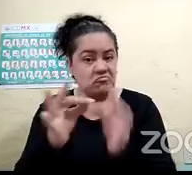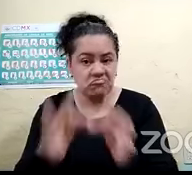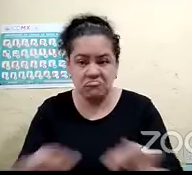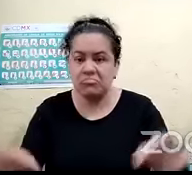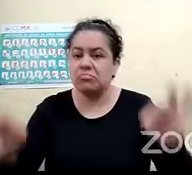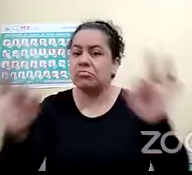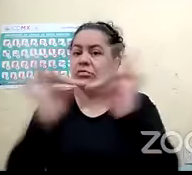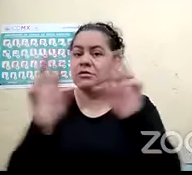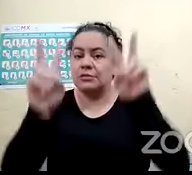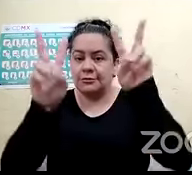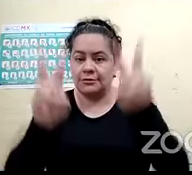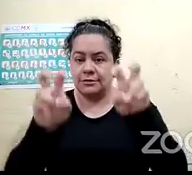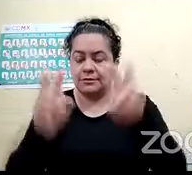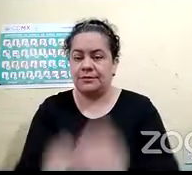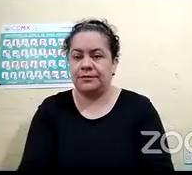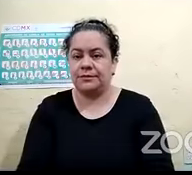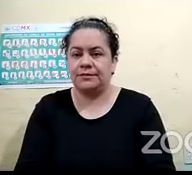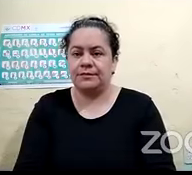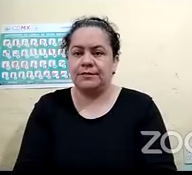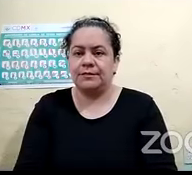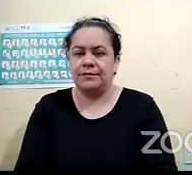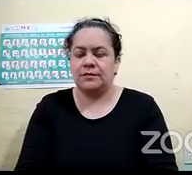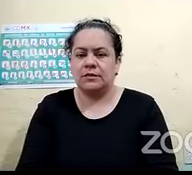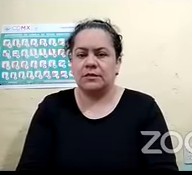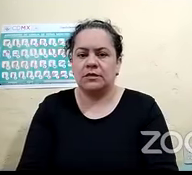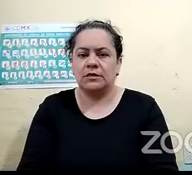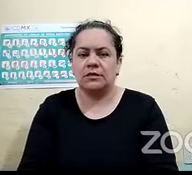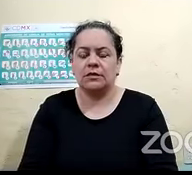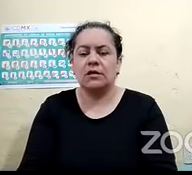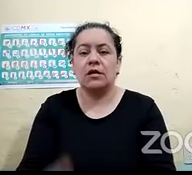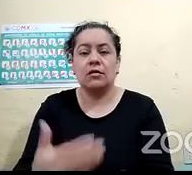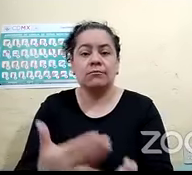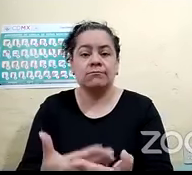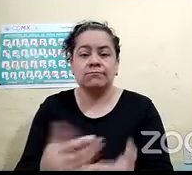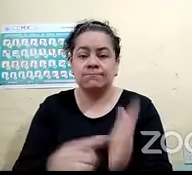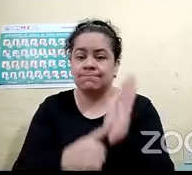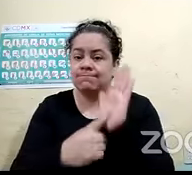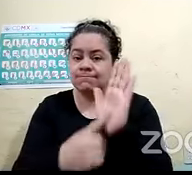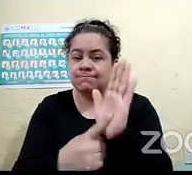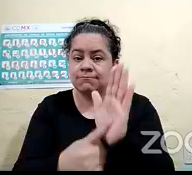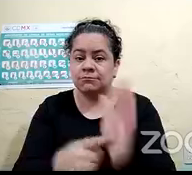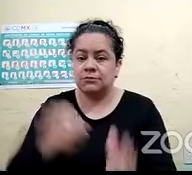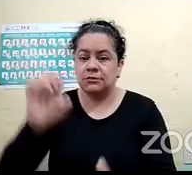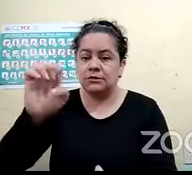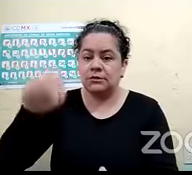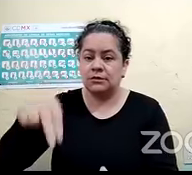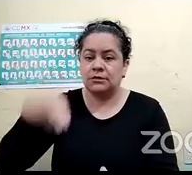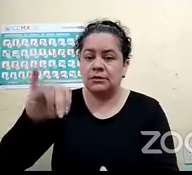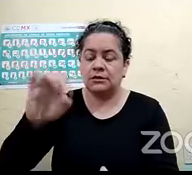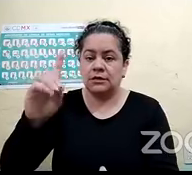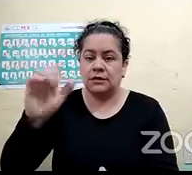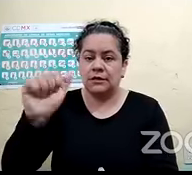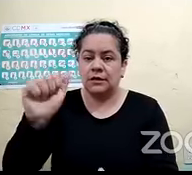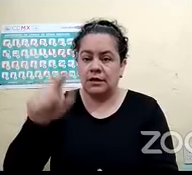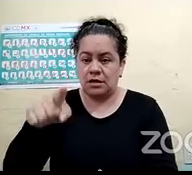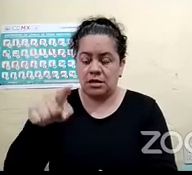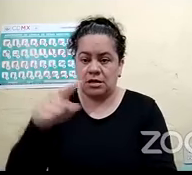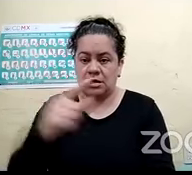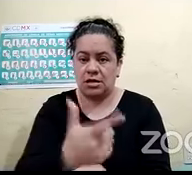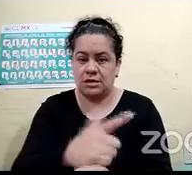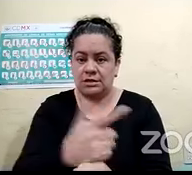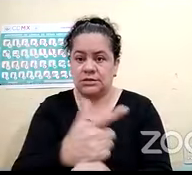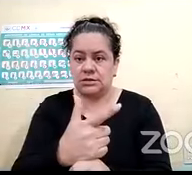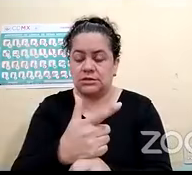verdad. Entonces, quiero empezar presentándoselas. Eneida es licenciada en gestión cultural por la Universidad de